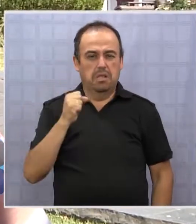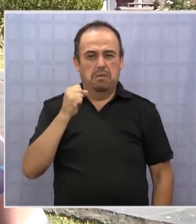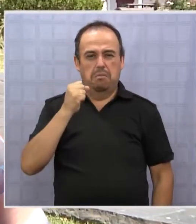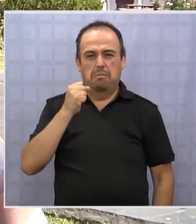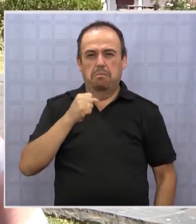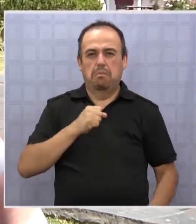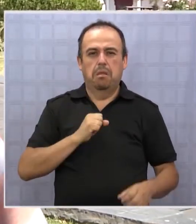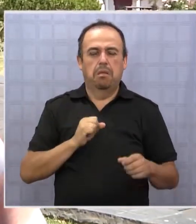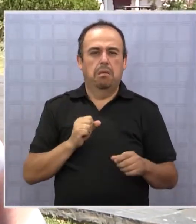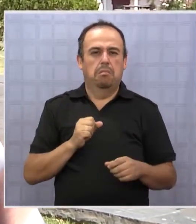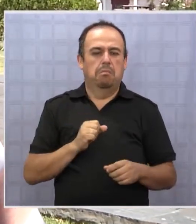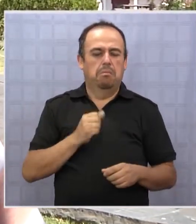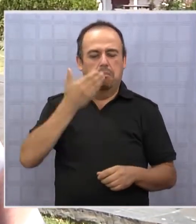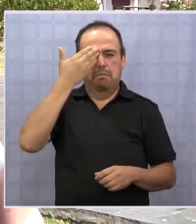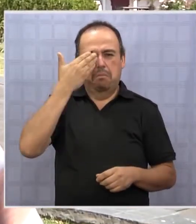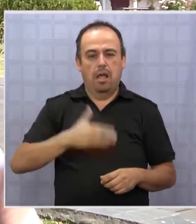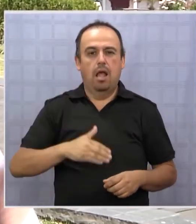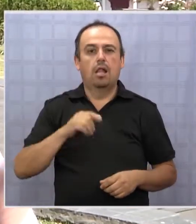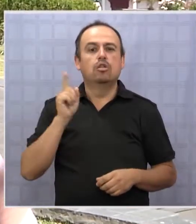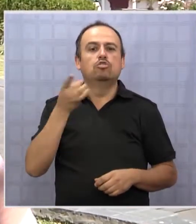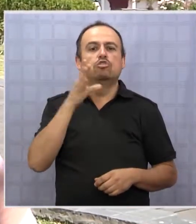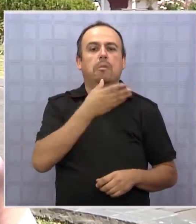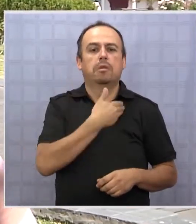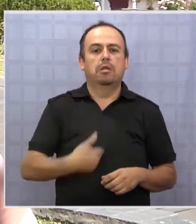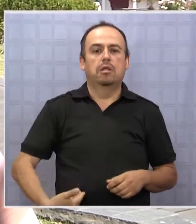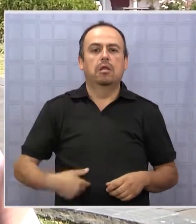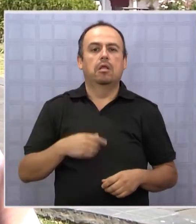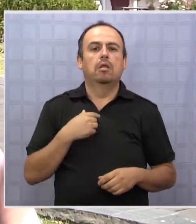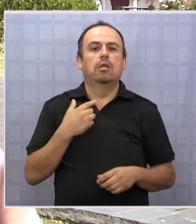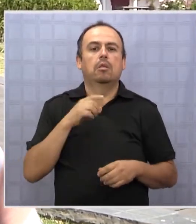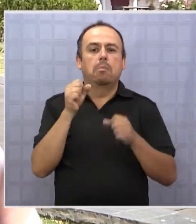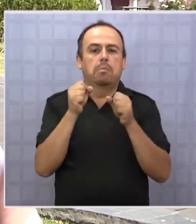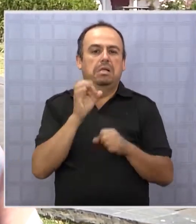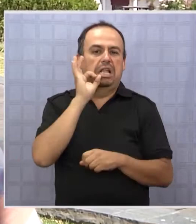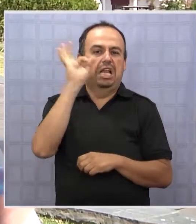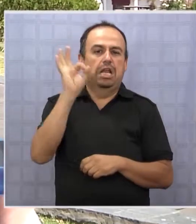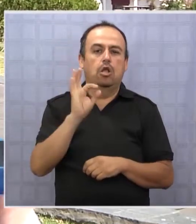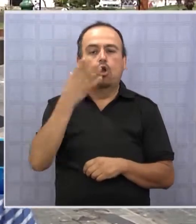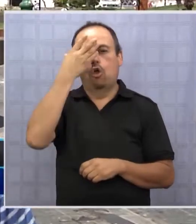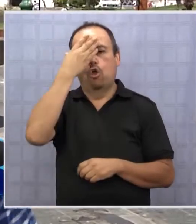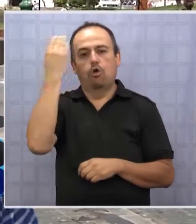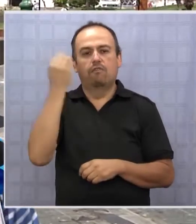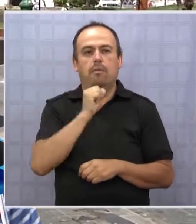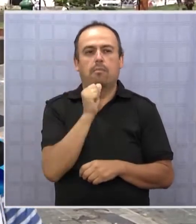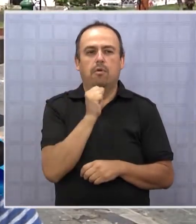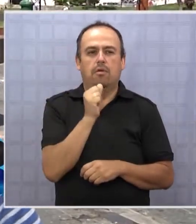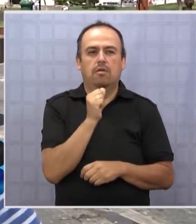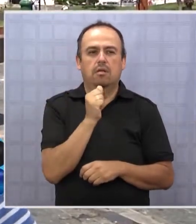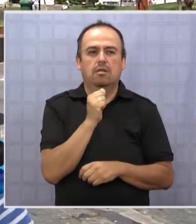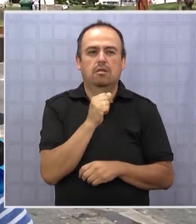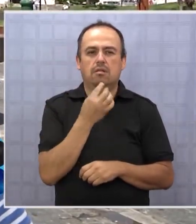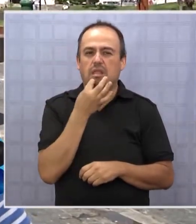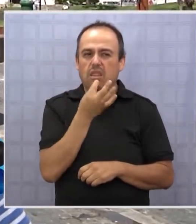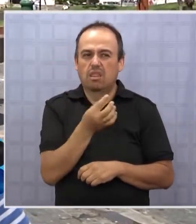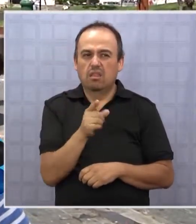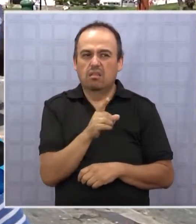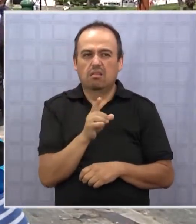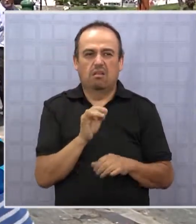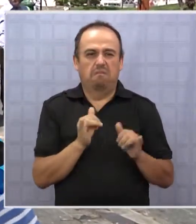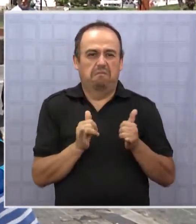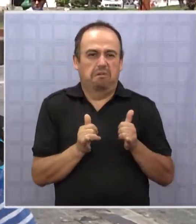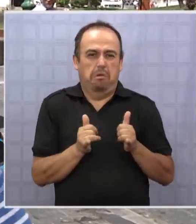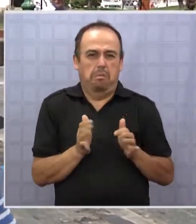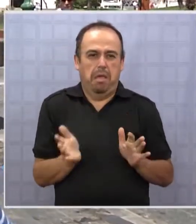mala gestión, él gobernó para los pudientes y se olvidó de los pobres. Una broma no, nada más que es una broma.